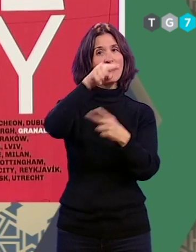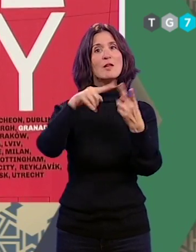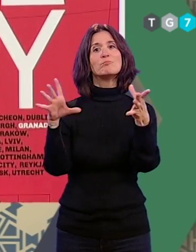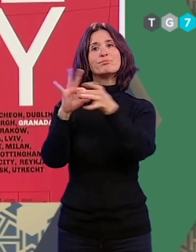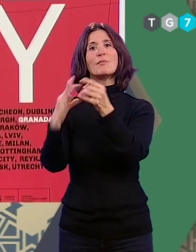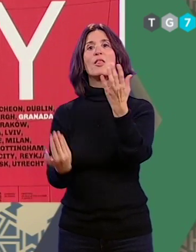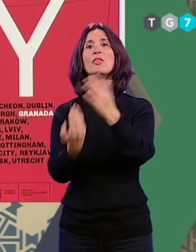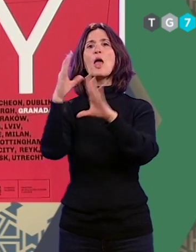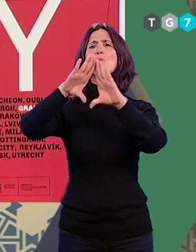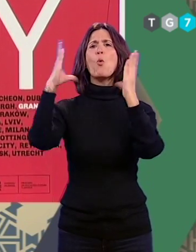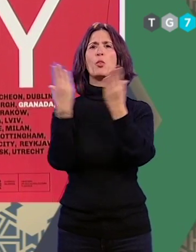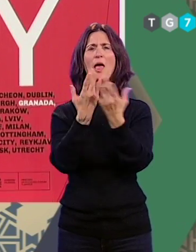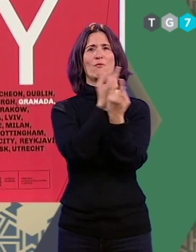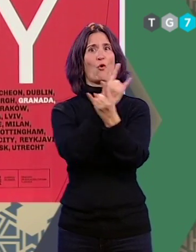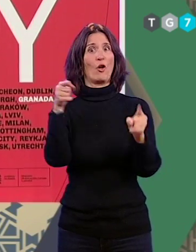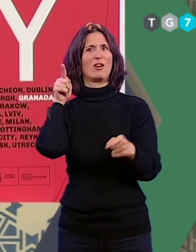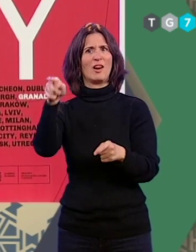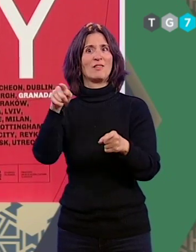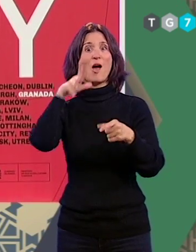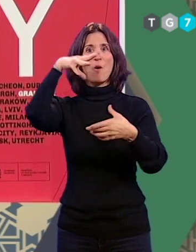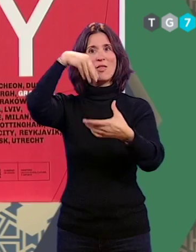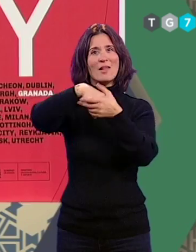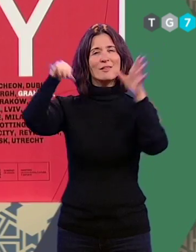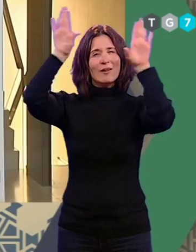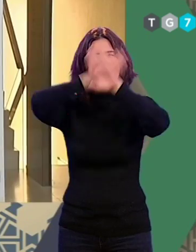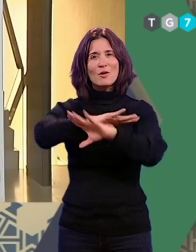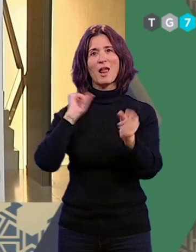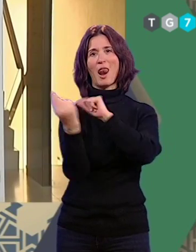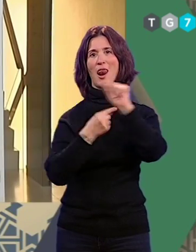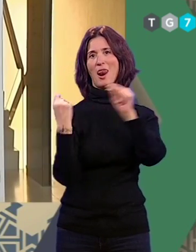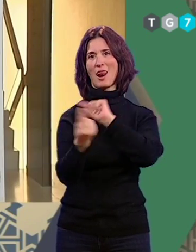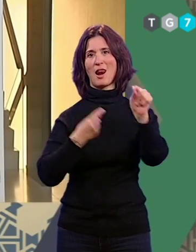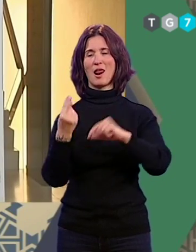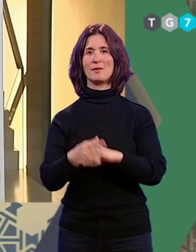Día Mundial Forestal, todo ello rematado con el trasnoche en la tertulia.